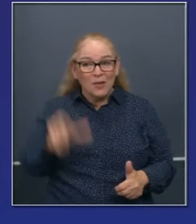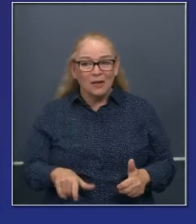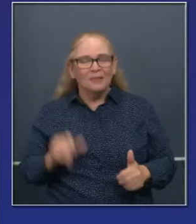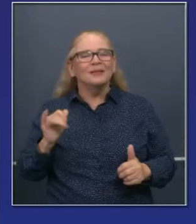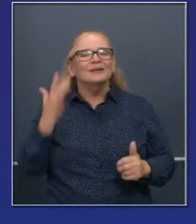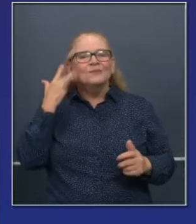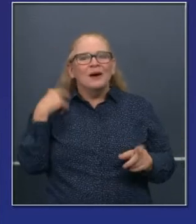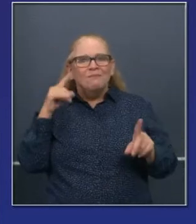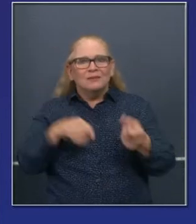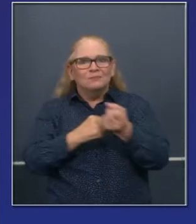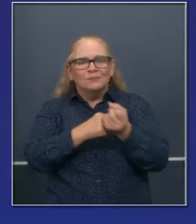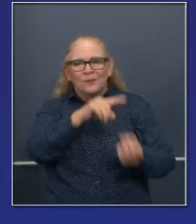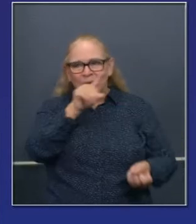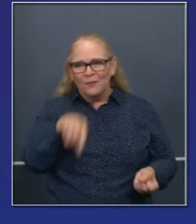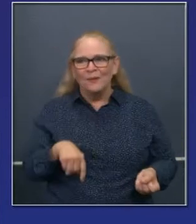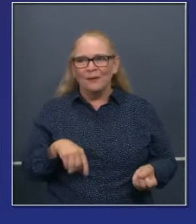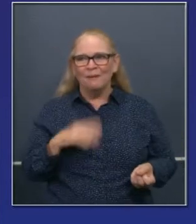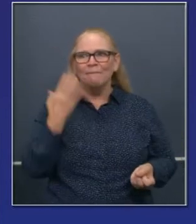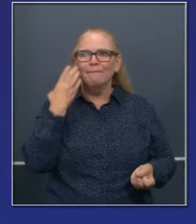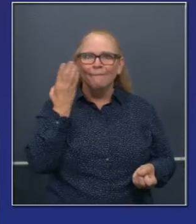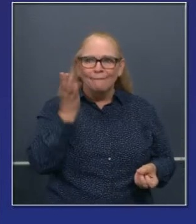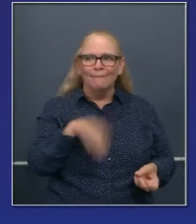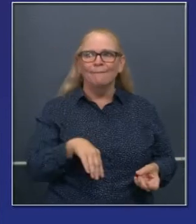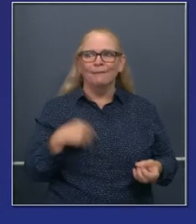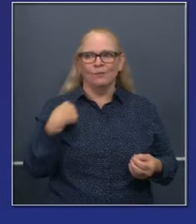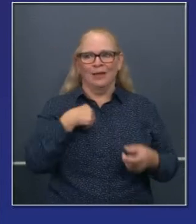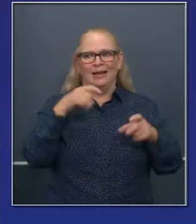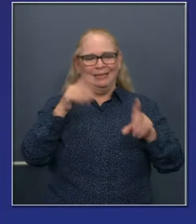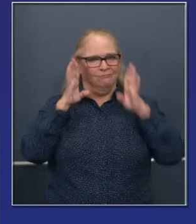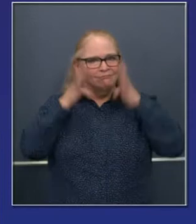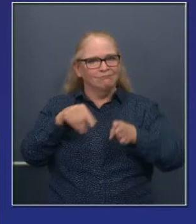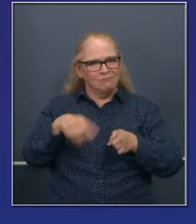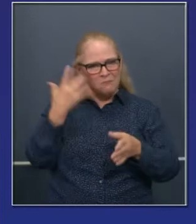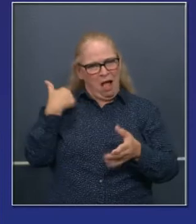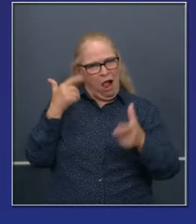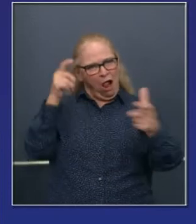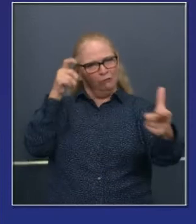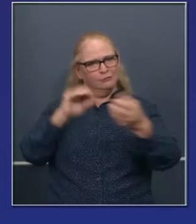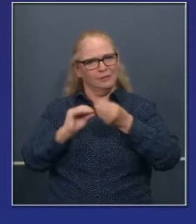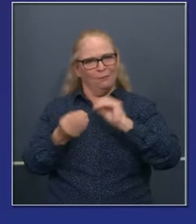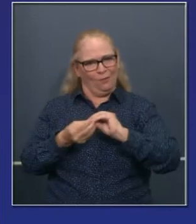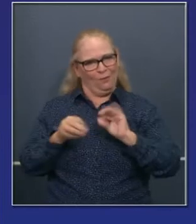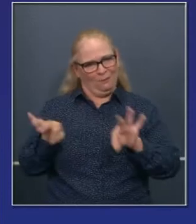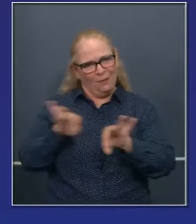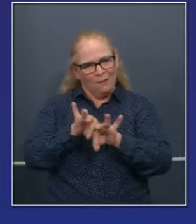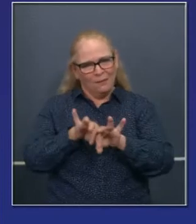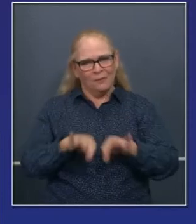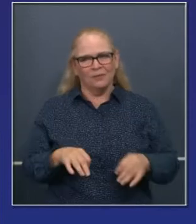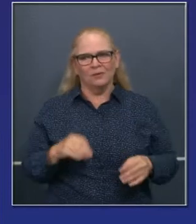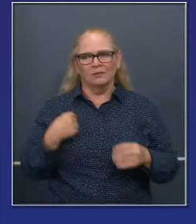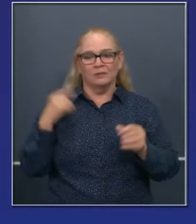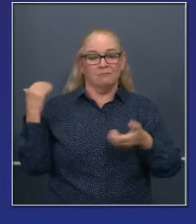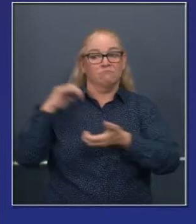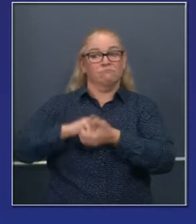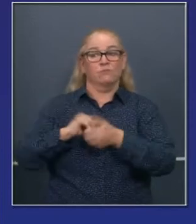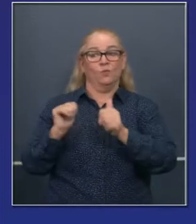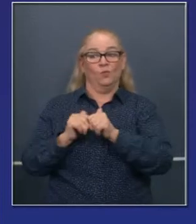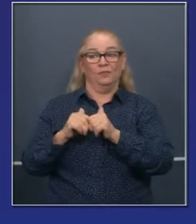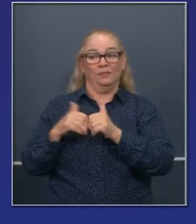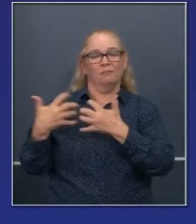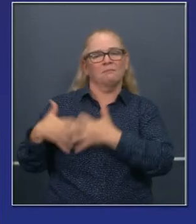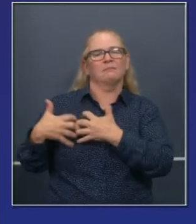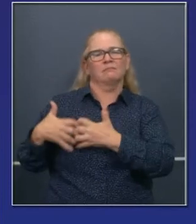atención en otras partes del país, pero merece más atención aquí en el estado de California. Hemos trabajado con la Asociación de